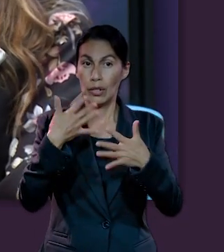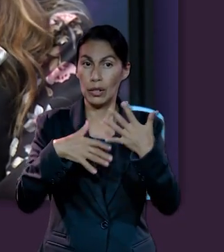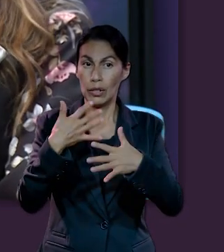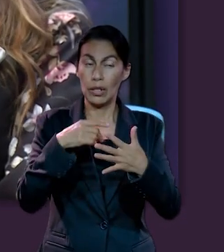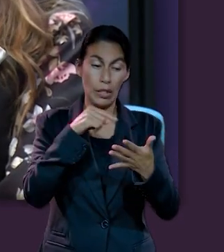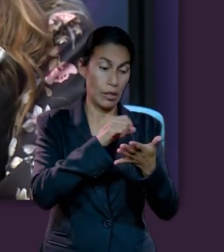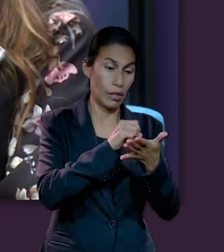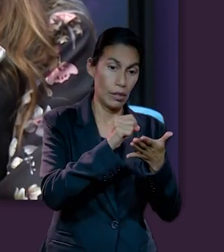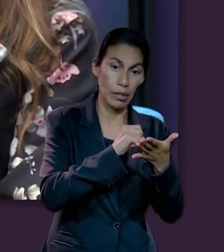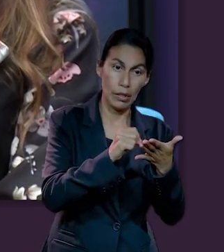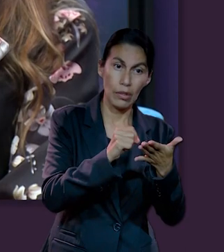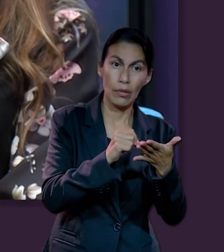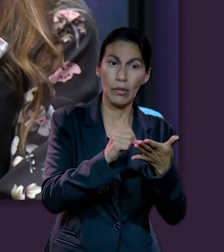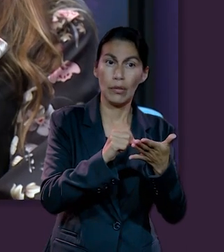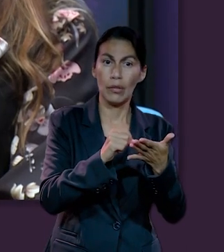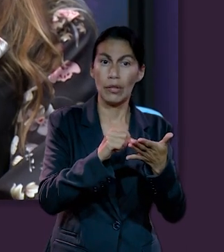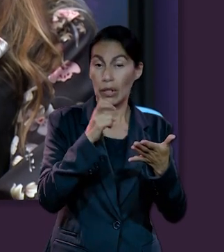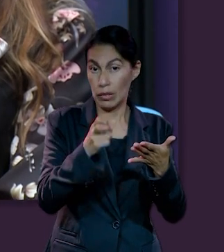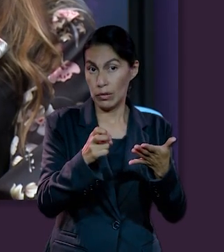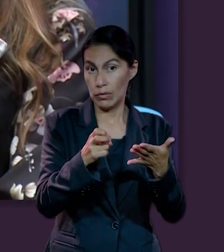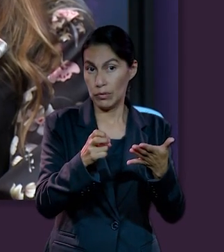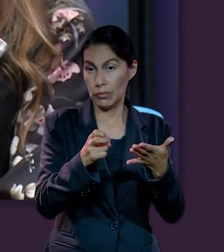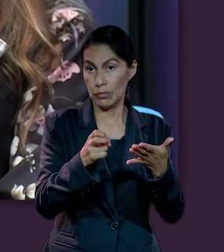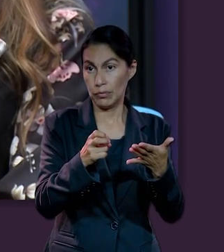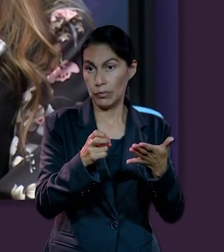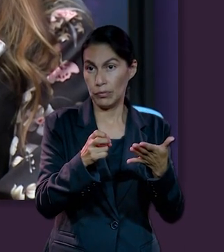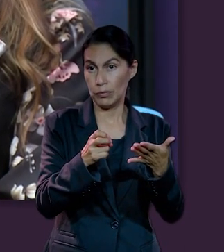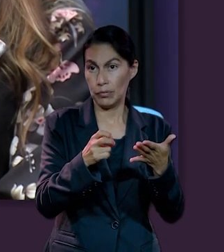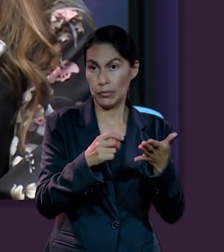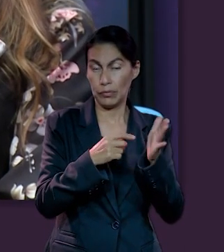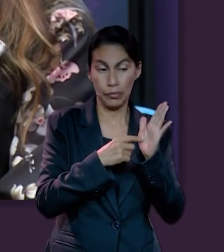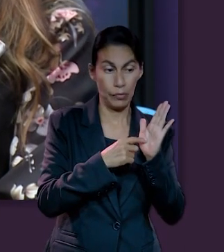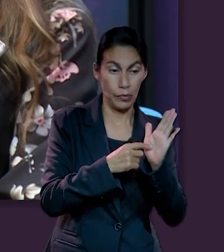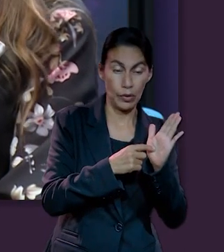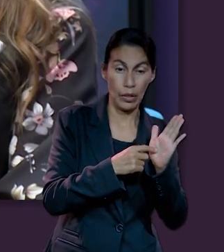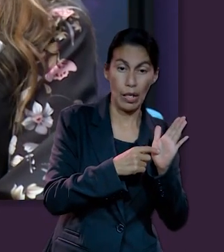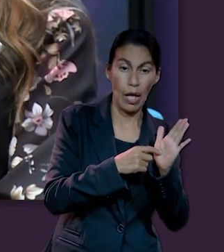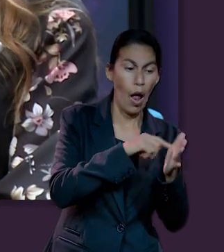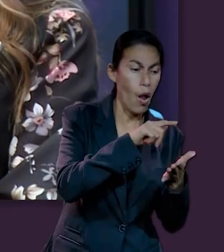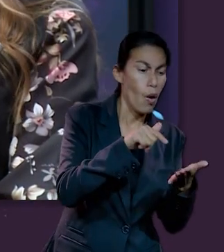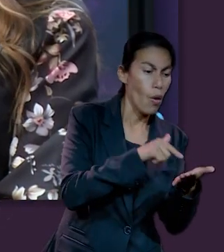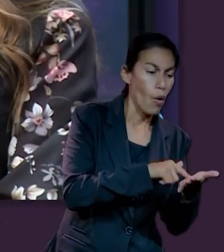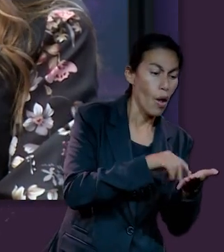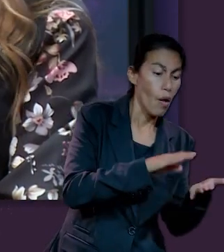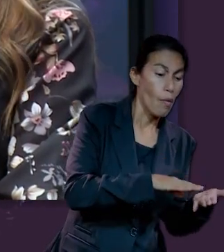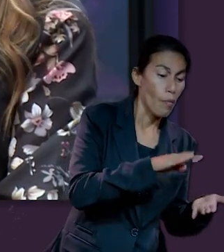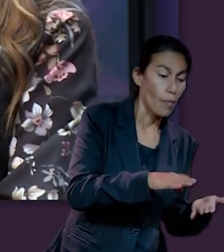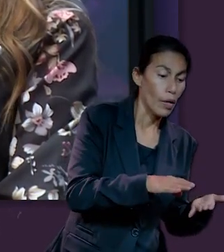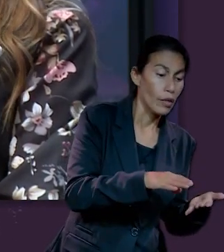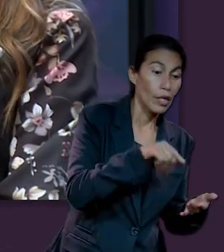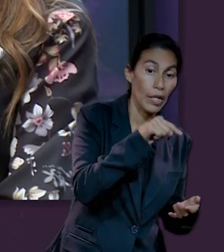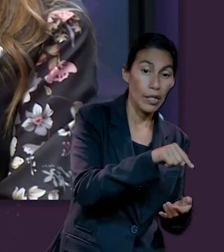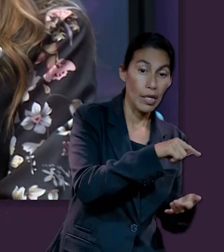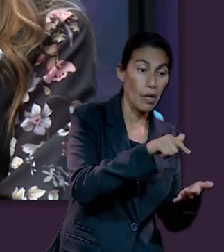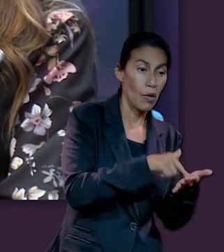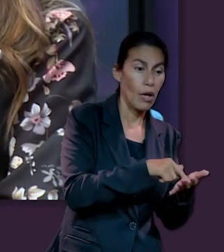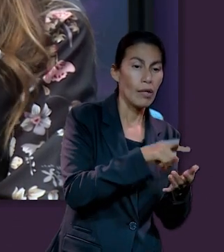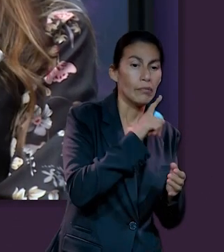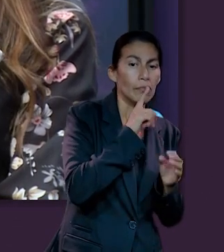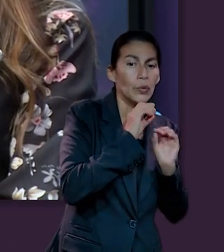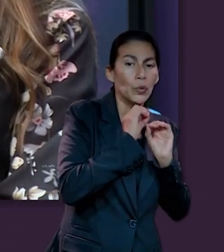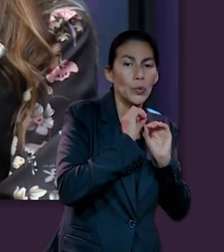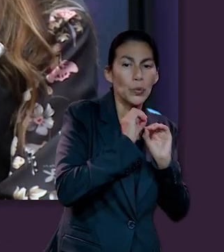Salmo 115. Este Salmo define el lugar donde están los muertos como un lugar de